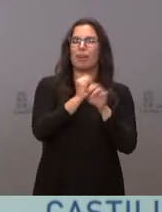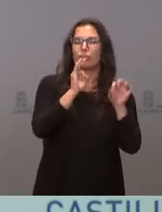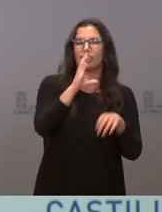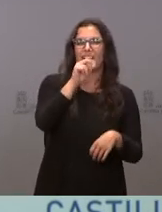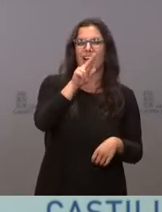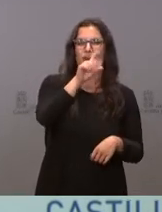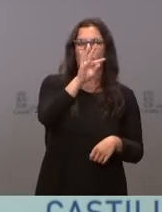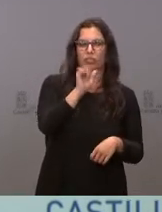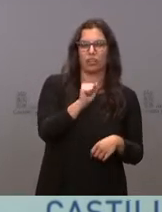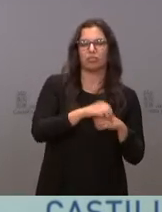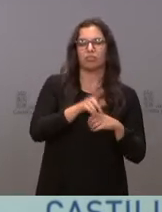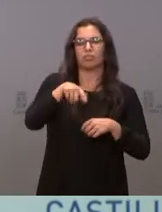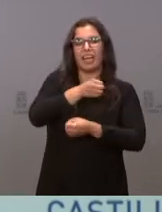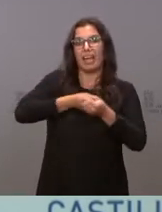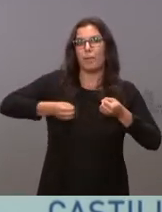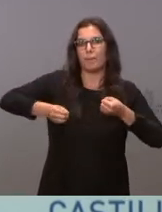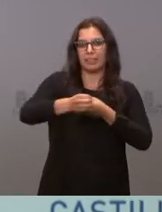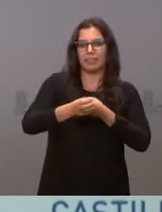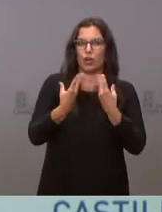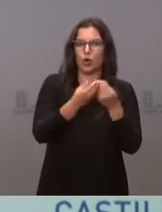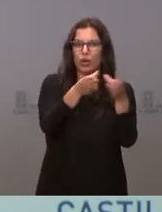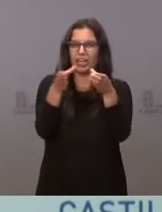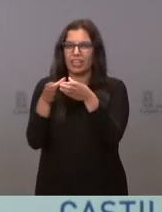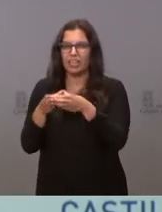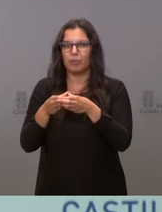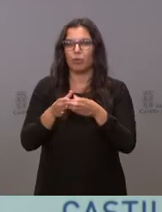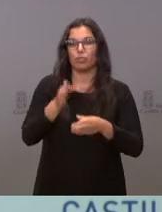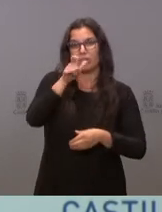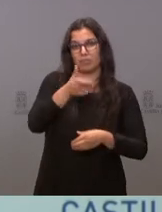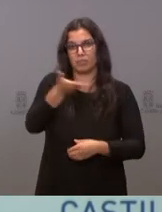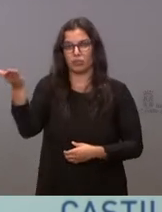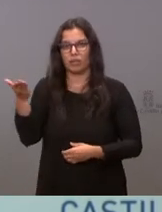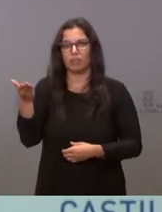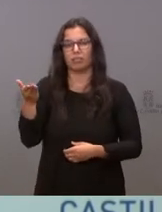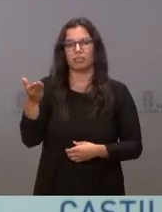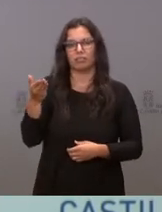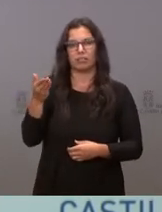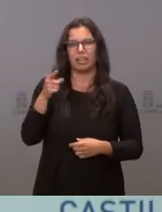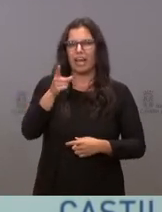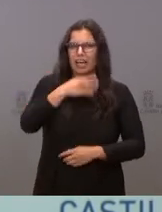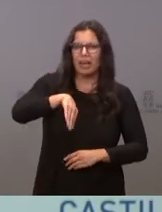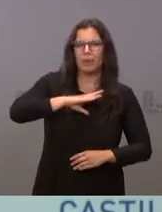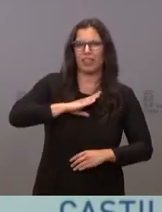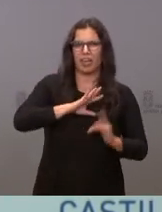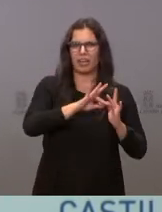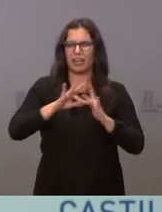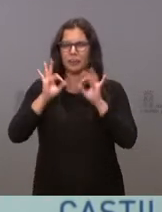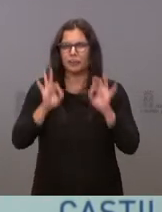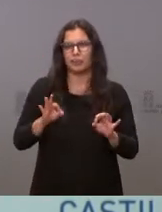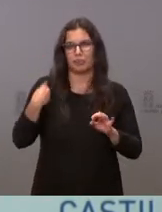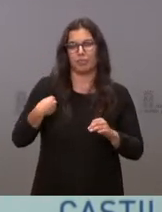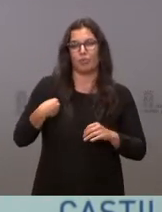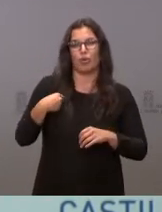con los equipos y la empatía, sobre todo con los ciudadanos. Su inmensa capacidad de liderazgo de Verónica,